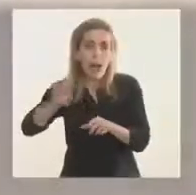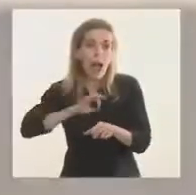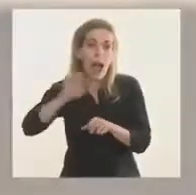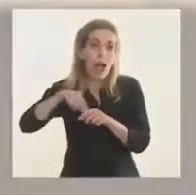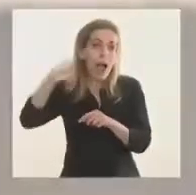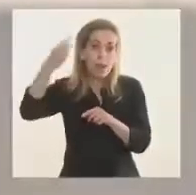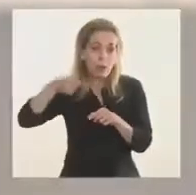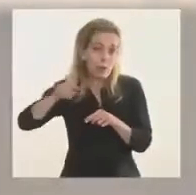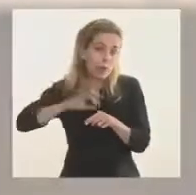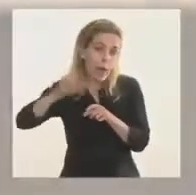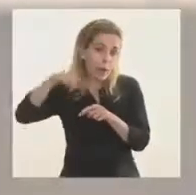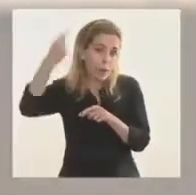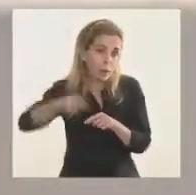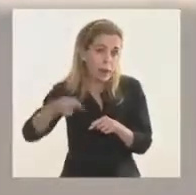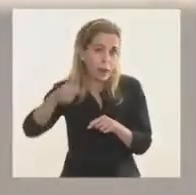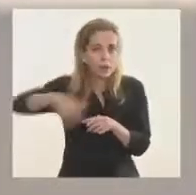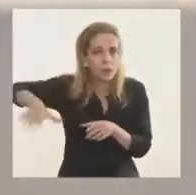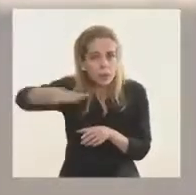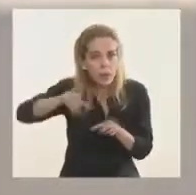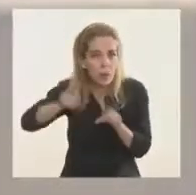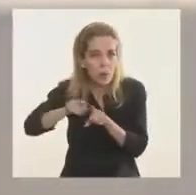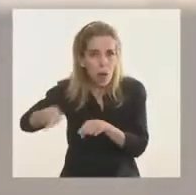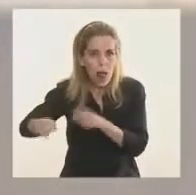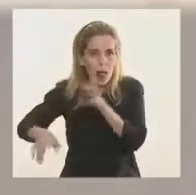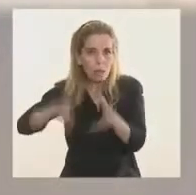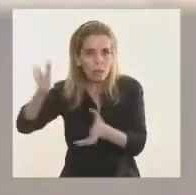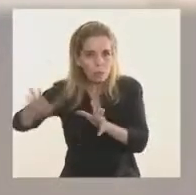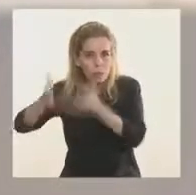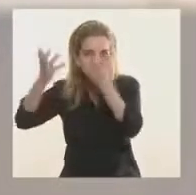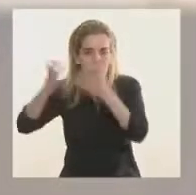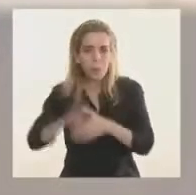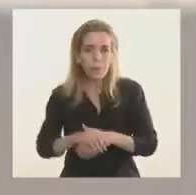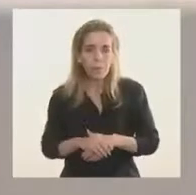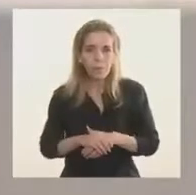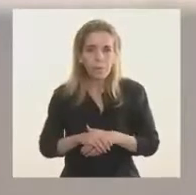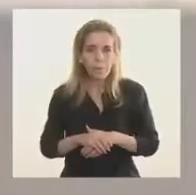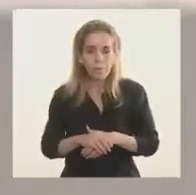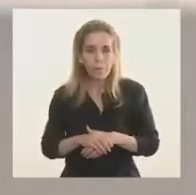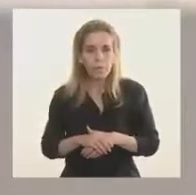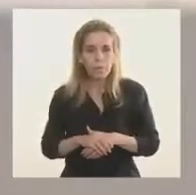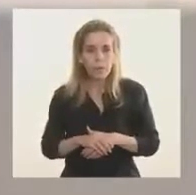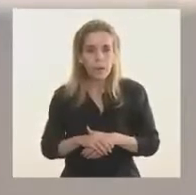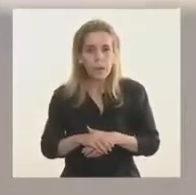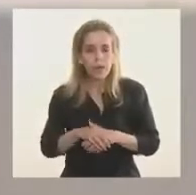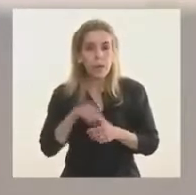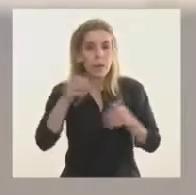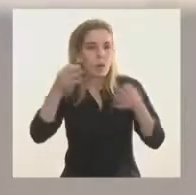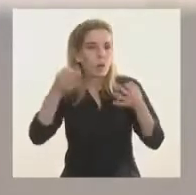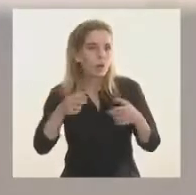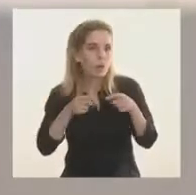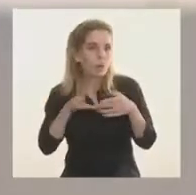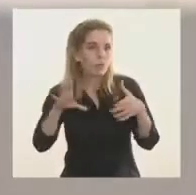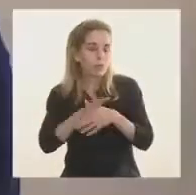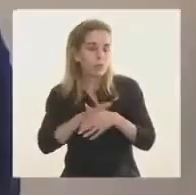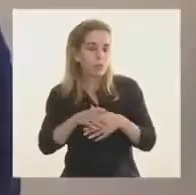en toda la región. Y no puedo, estando usted aquí y conociéndolo, no reflexionar